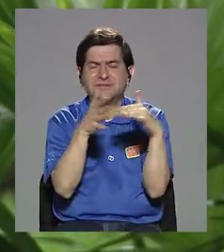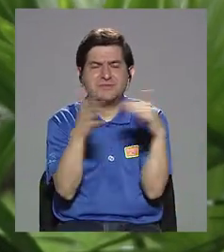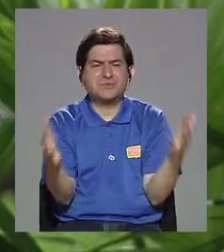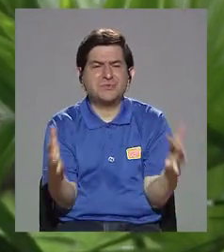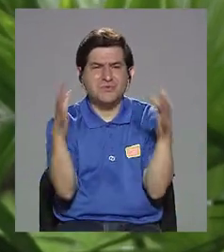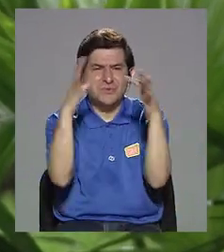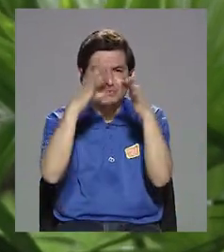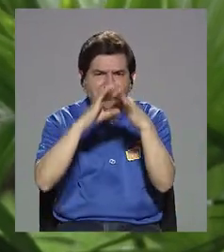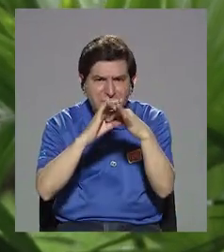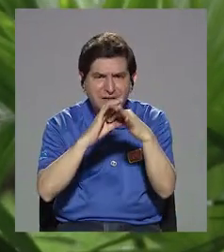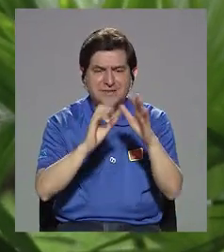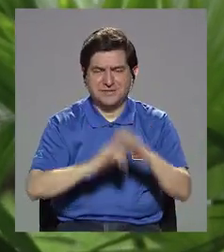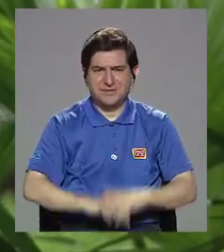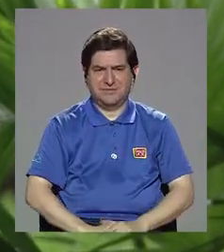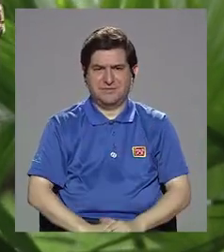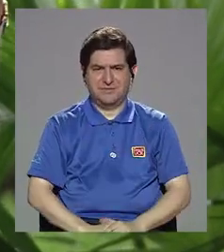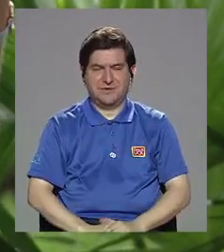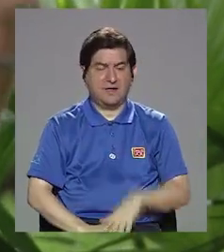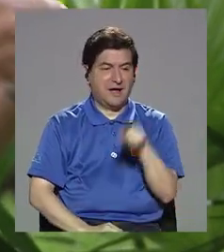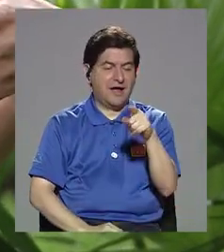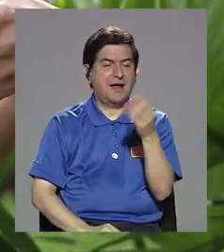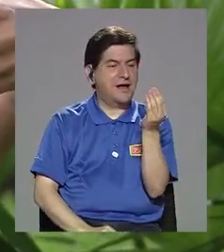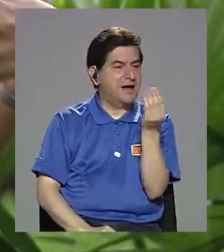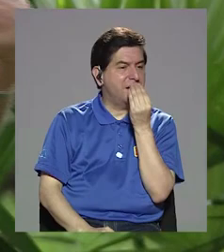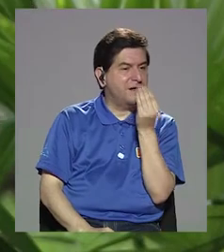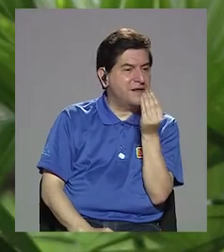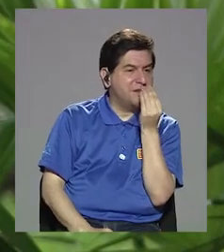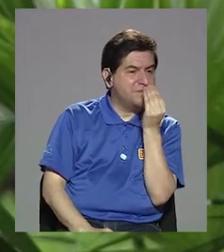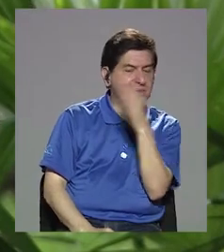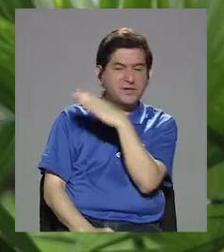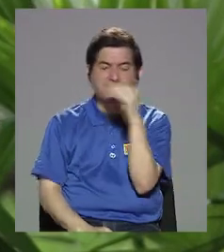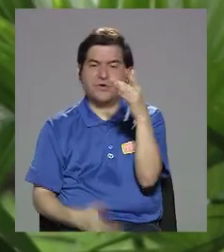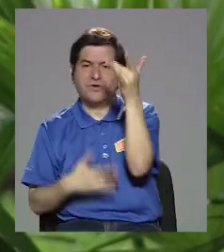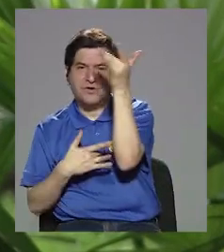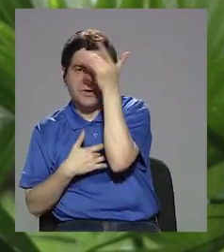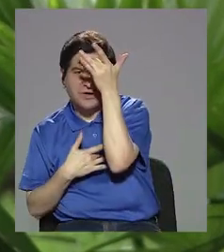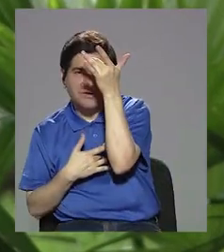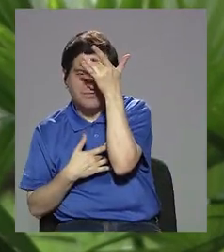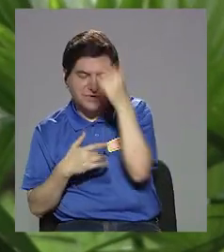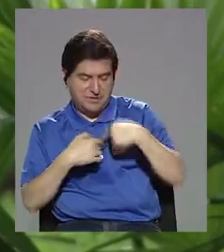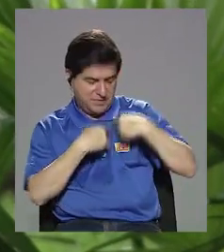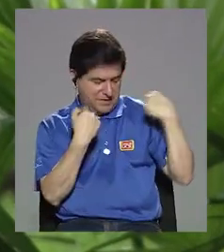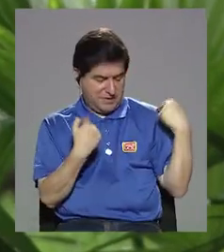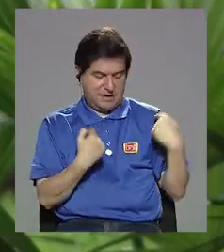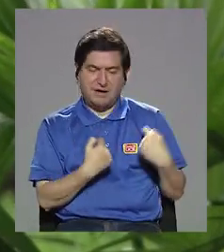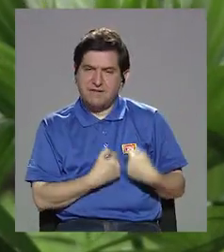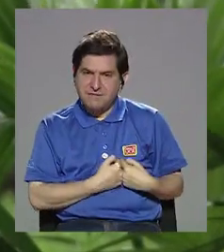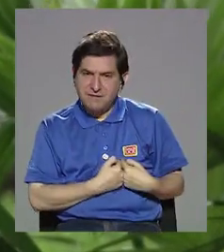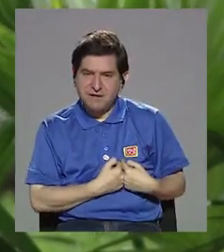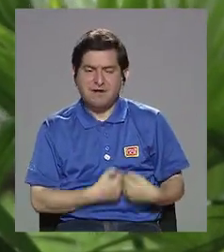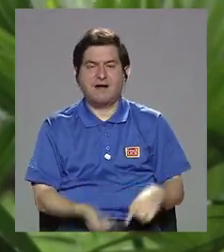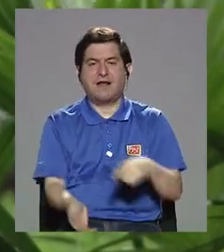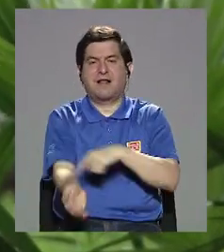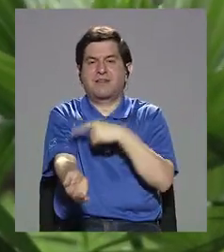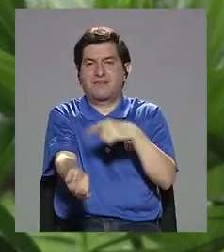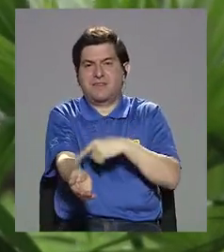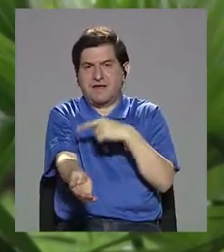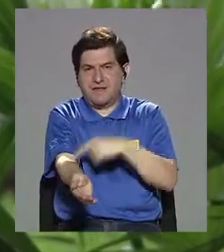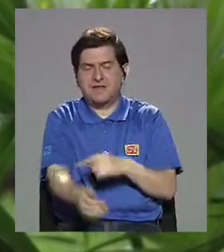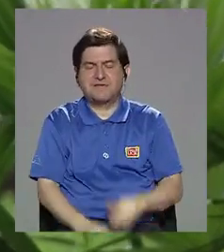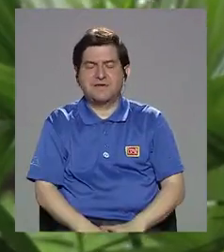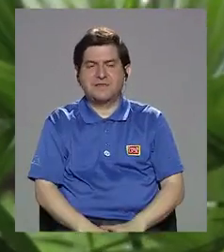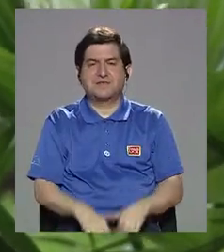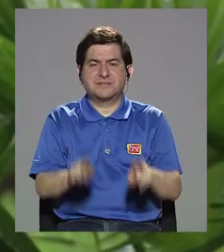relacionados, que relacionan la dieta con la enfermedad cardiovascular, la diabetes, síndrome